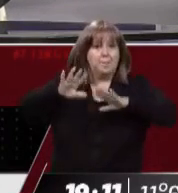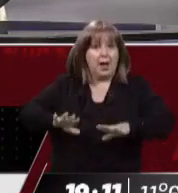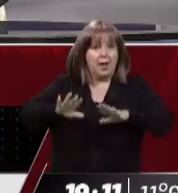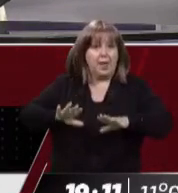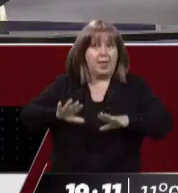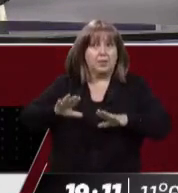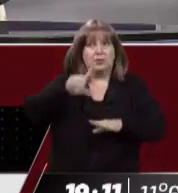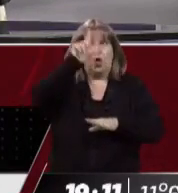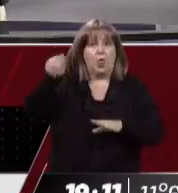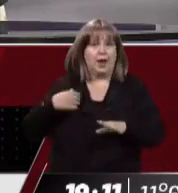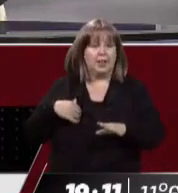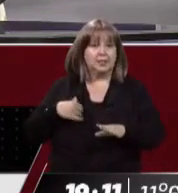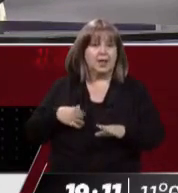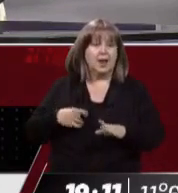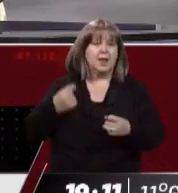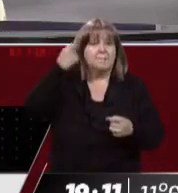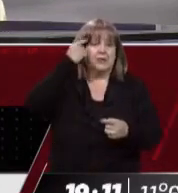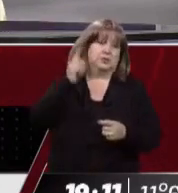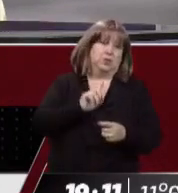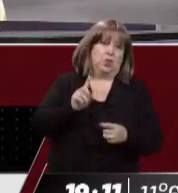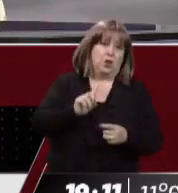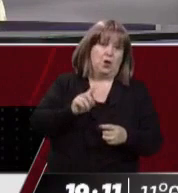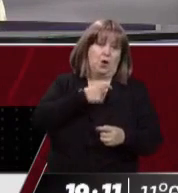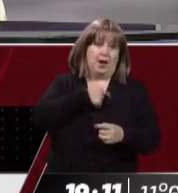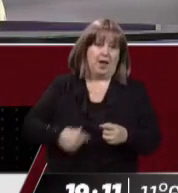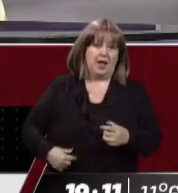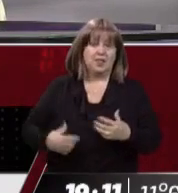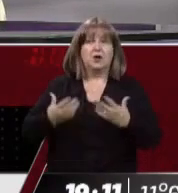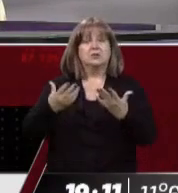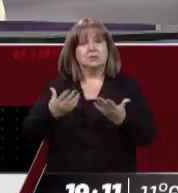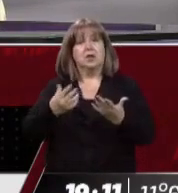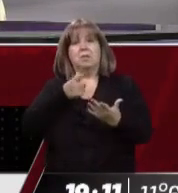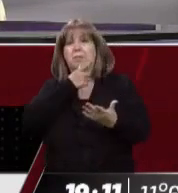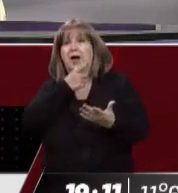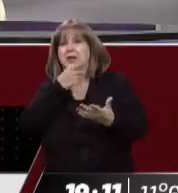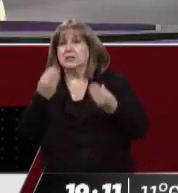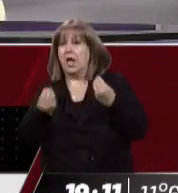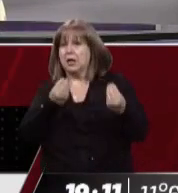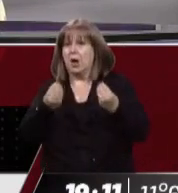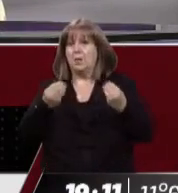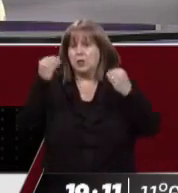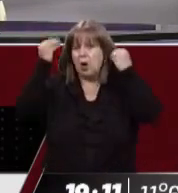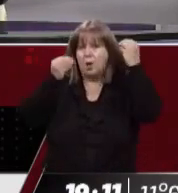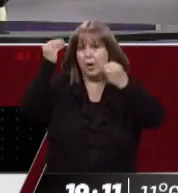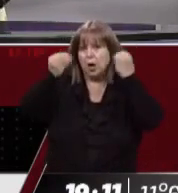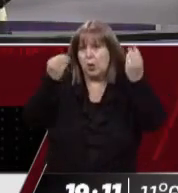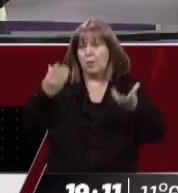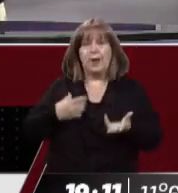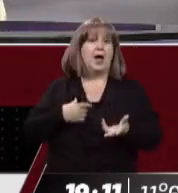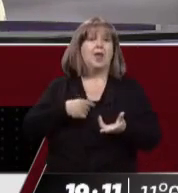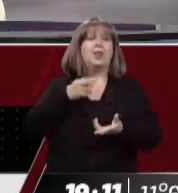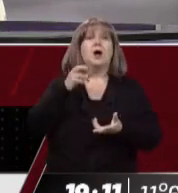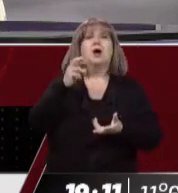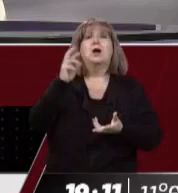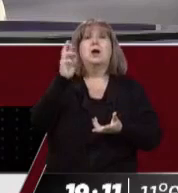tinte político, seguramente no prospere, pero dijo, me preocupa como podría preocupar a cualquiera una denuncia penal en su contra. Habló esta mañana en Radio